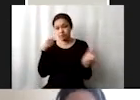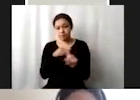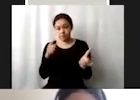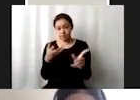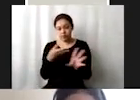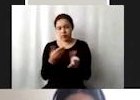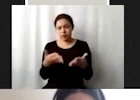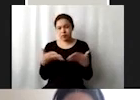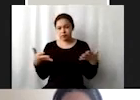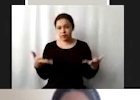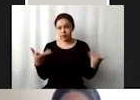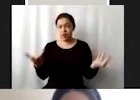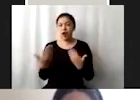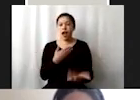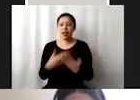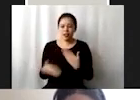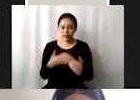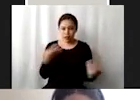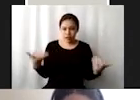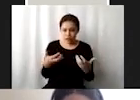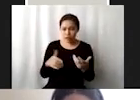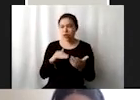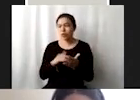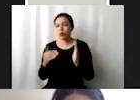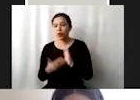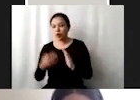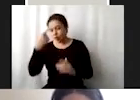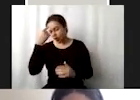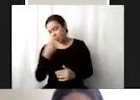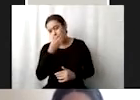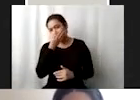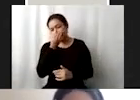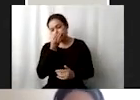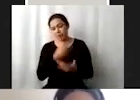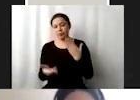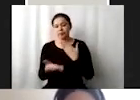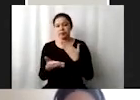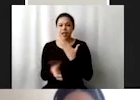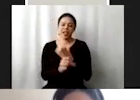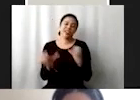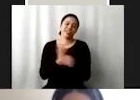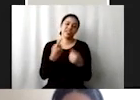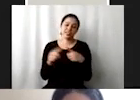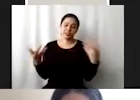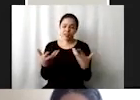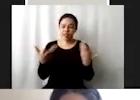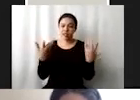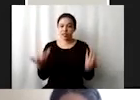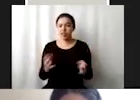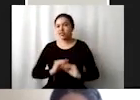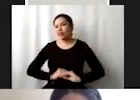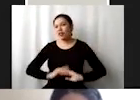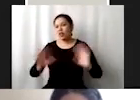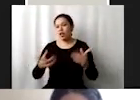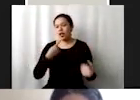hubiera alguna acción o hubiera alguna estrategia para hacer las cosas diferentes y bueno aquí ya se empieza sin duda a hablar que la